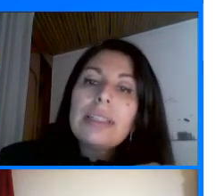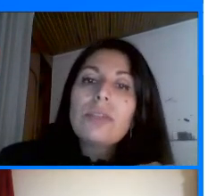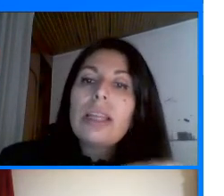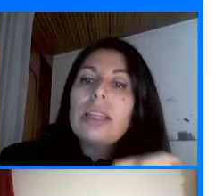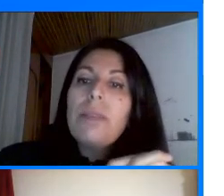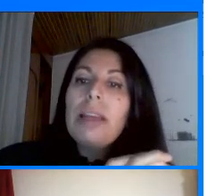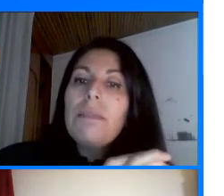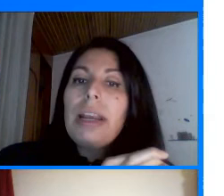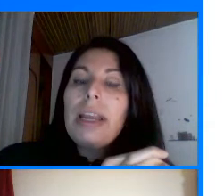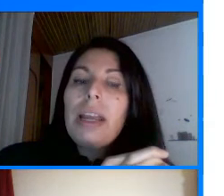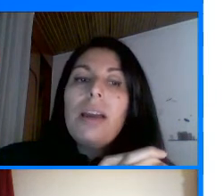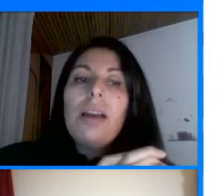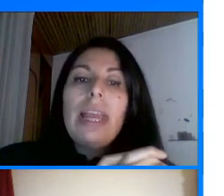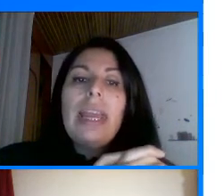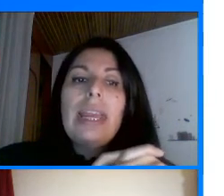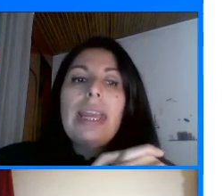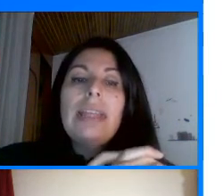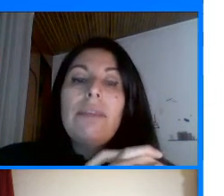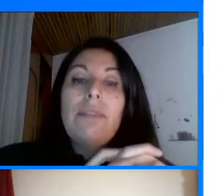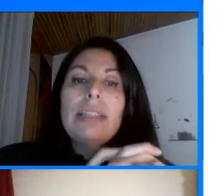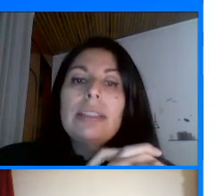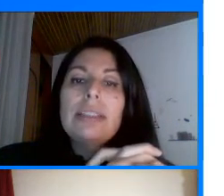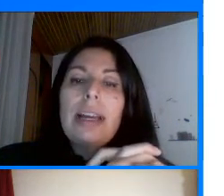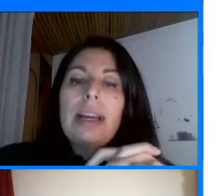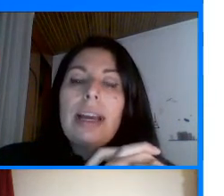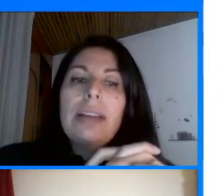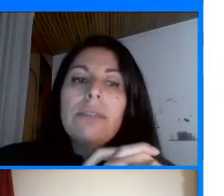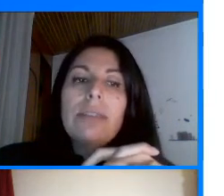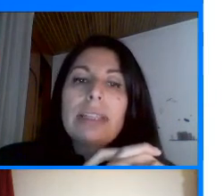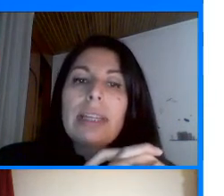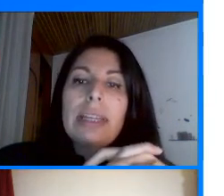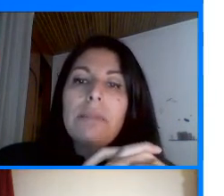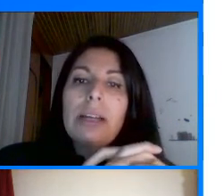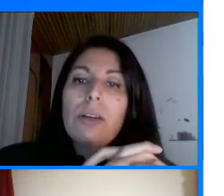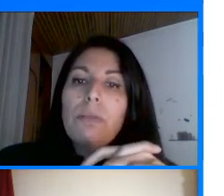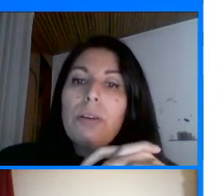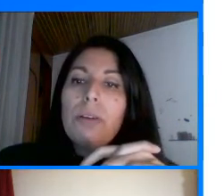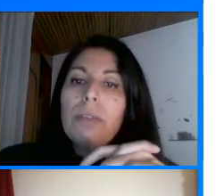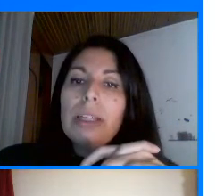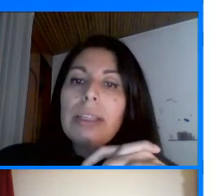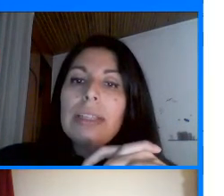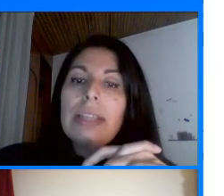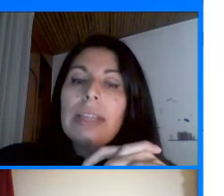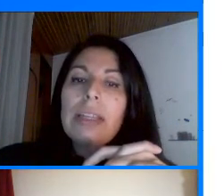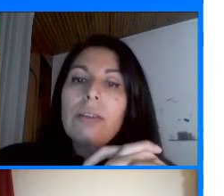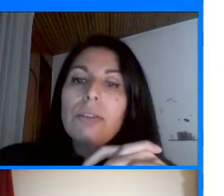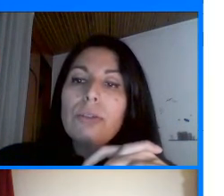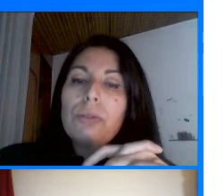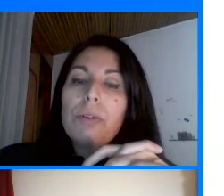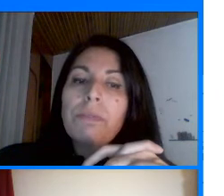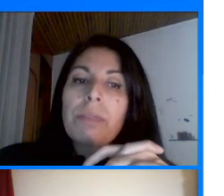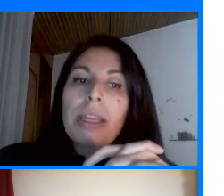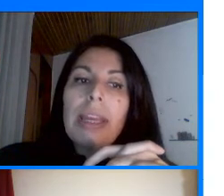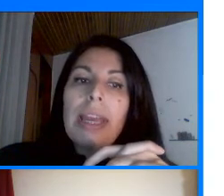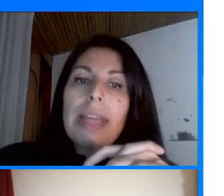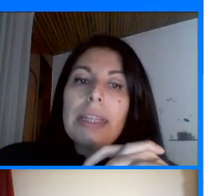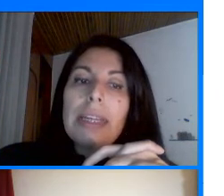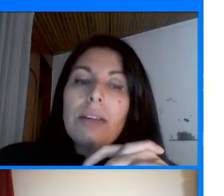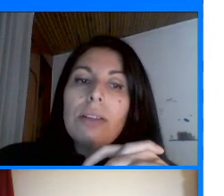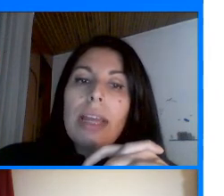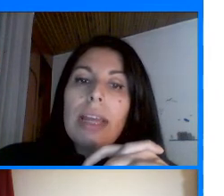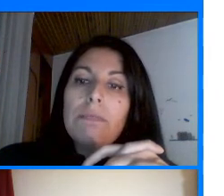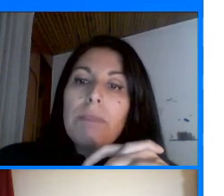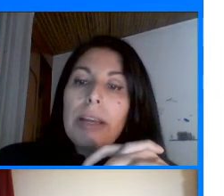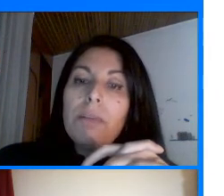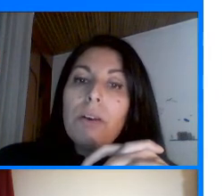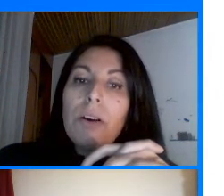ciertas Ustedes pueden ver Que en Netflix Ya hay una serie De Marco Polo Muy interesante Cuando estuvo allí